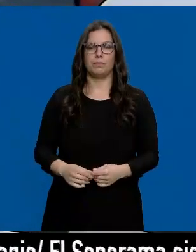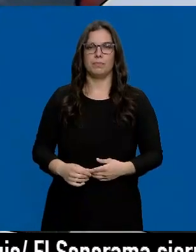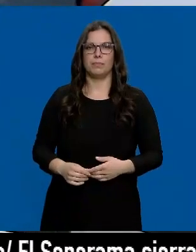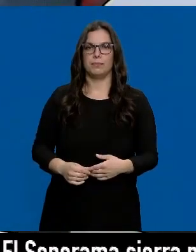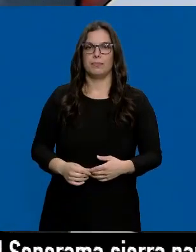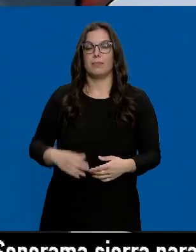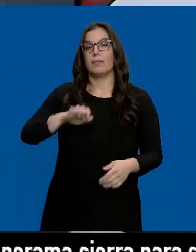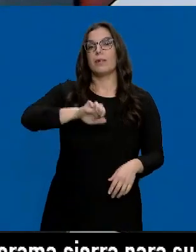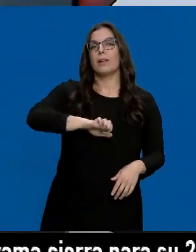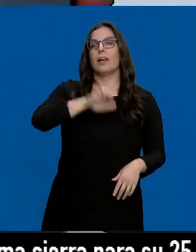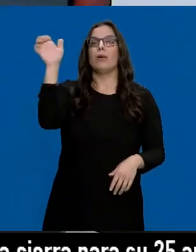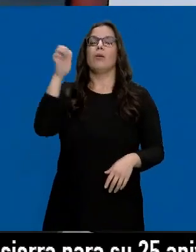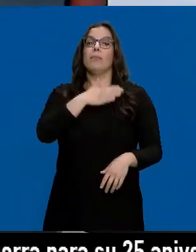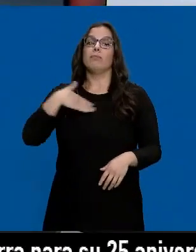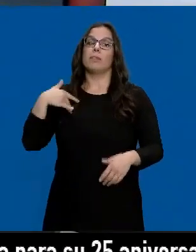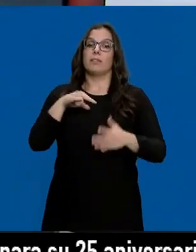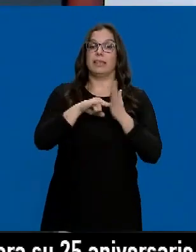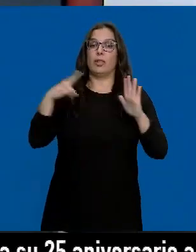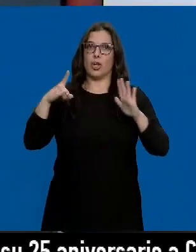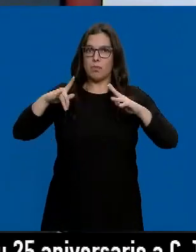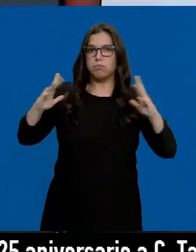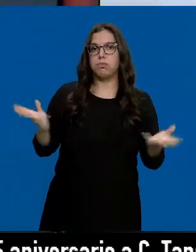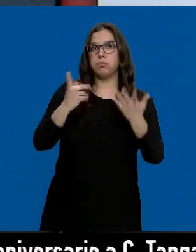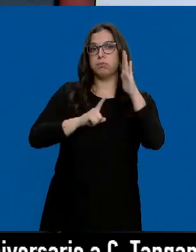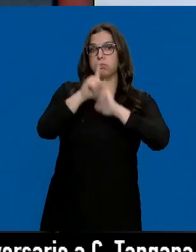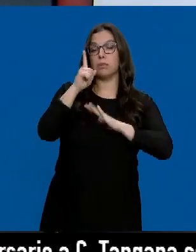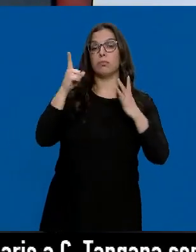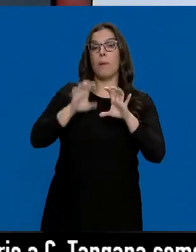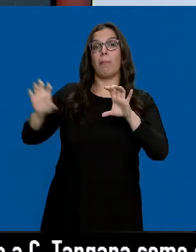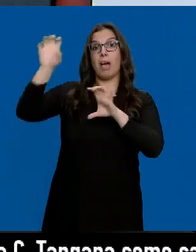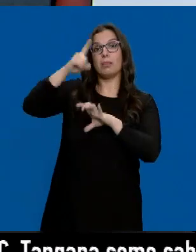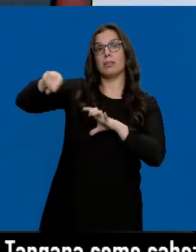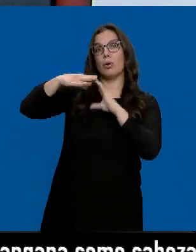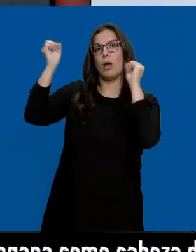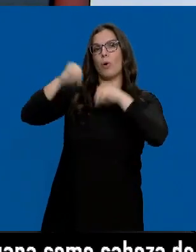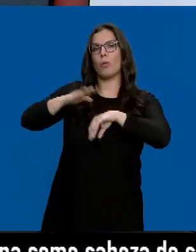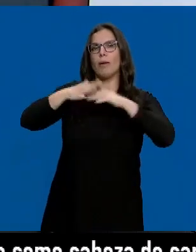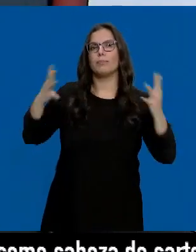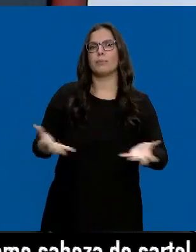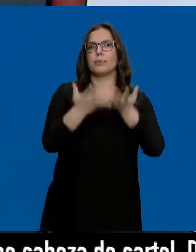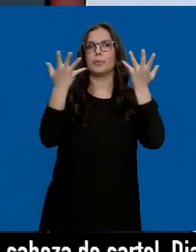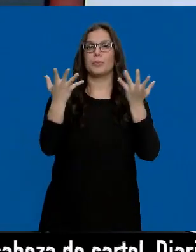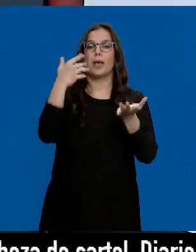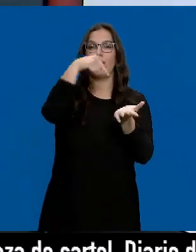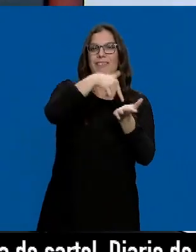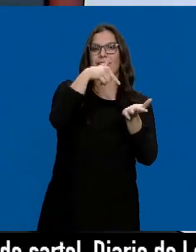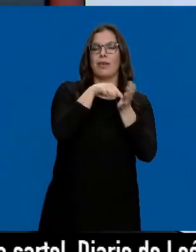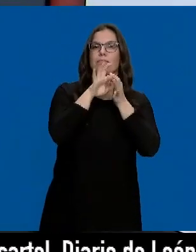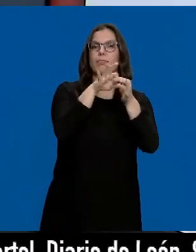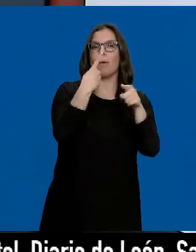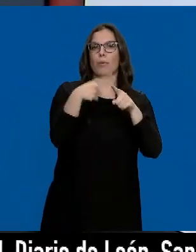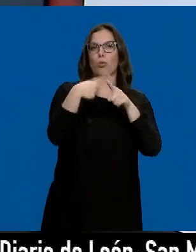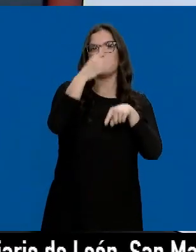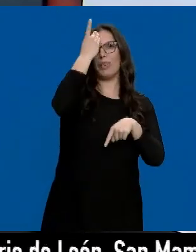Europa quiere potenciar la tecnología y los socios de la Unión han llegado a un acuerdo para favorecer la fiscalidad en productos